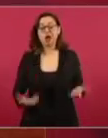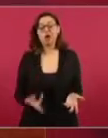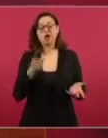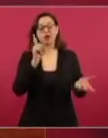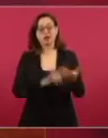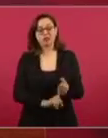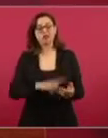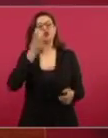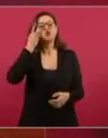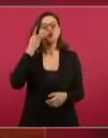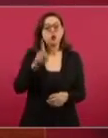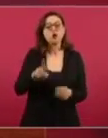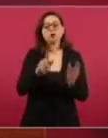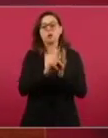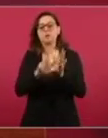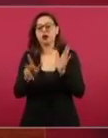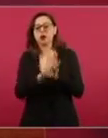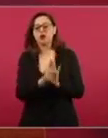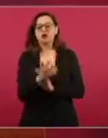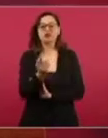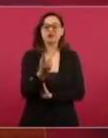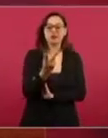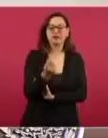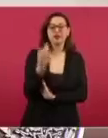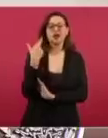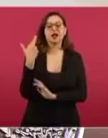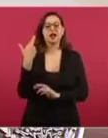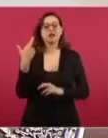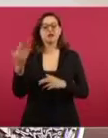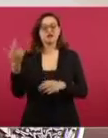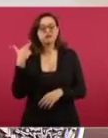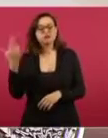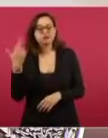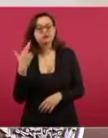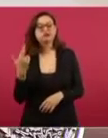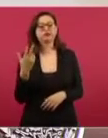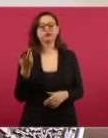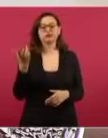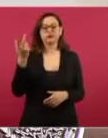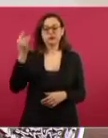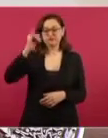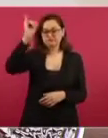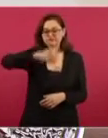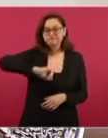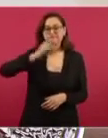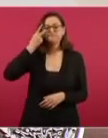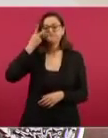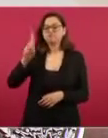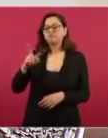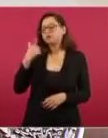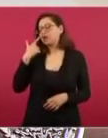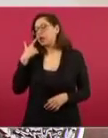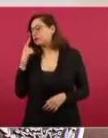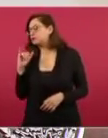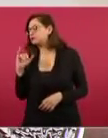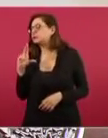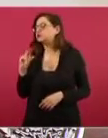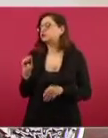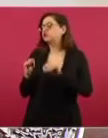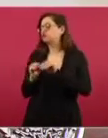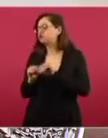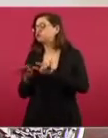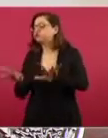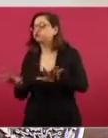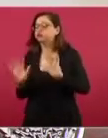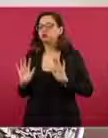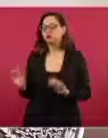especial los propietarios, y que de ellos depende que se publiquen notas, que vayan acordes con sus intereses políticos.